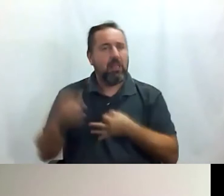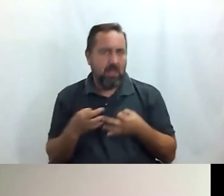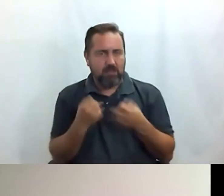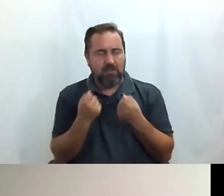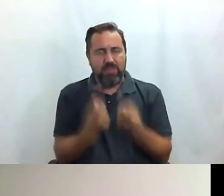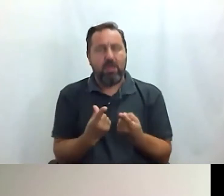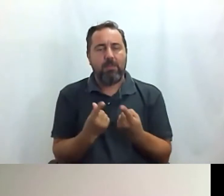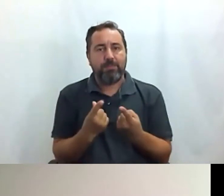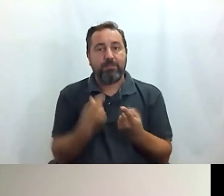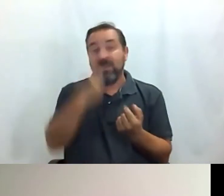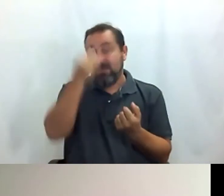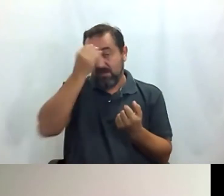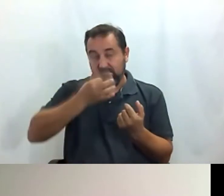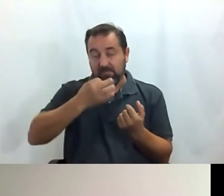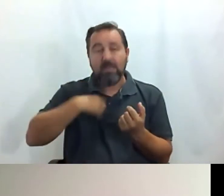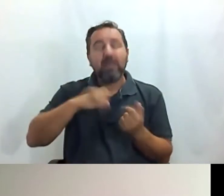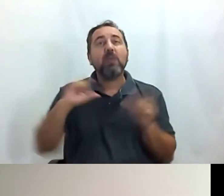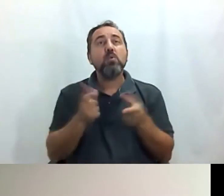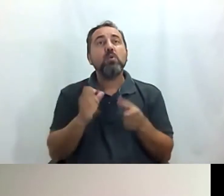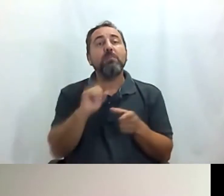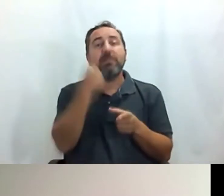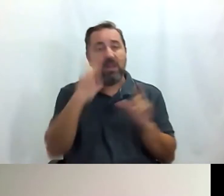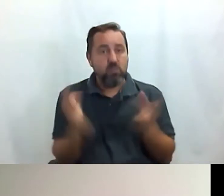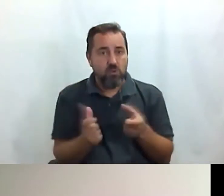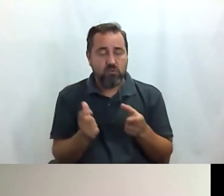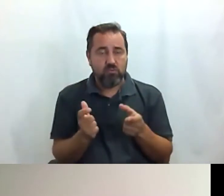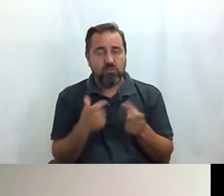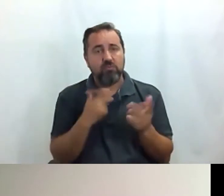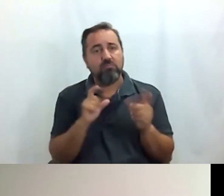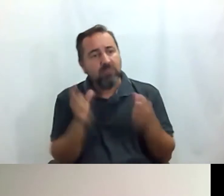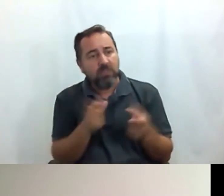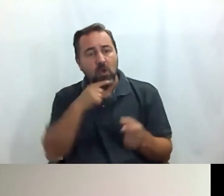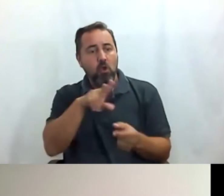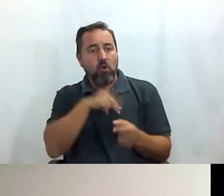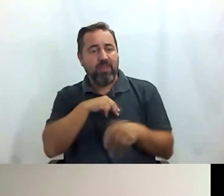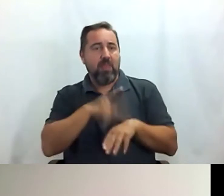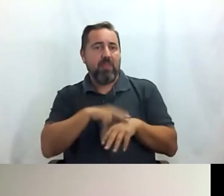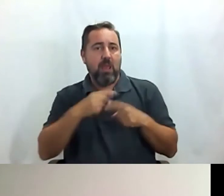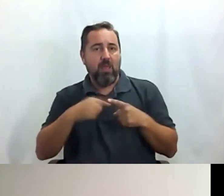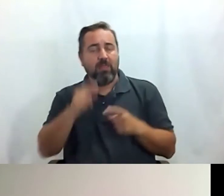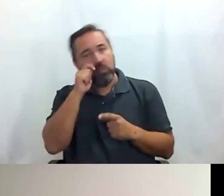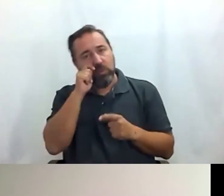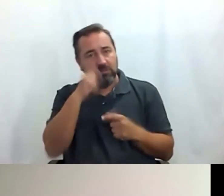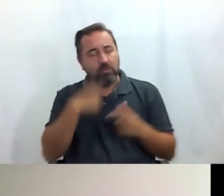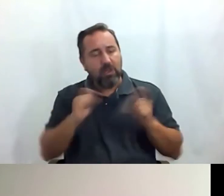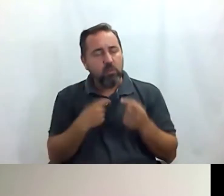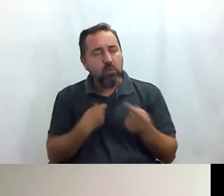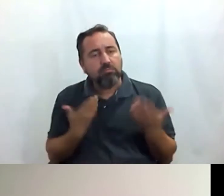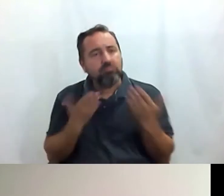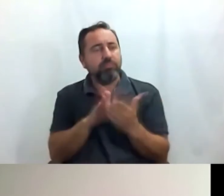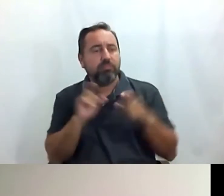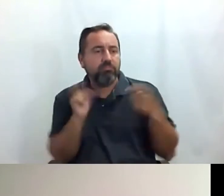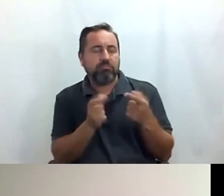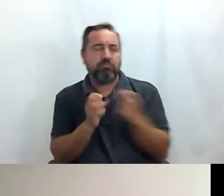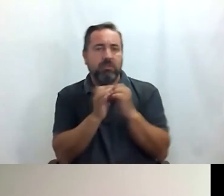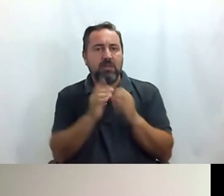recuerdo esa primera reunión que tuve cuando fui nombrada concejal delegada de turismo con Predif, porque para mí era uno de los puntos